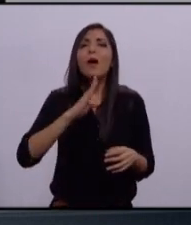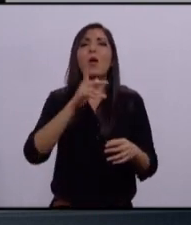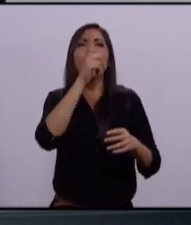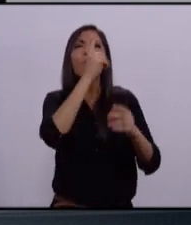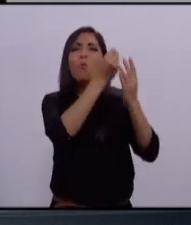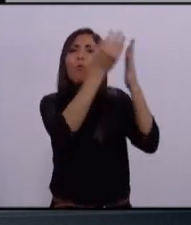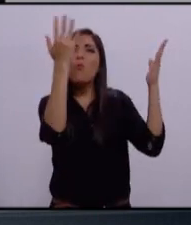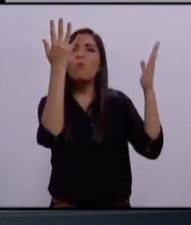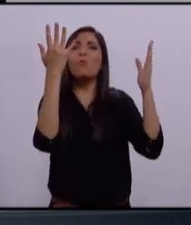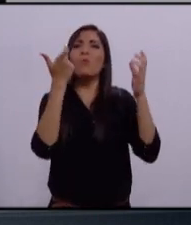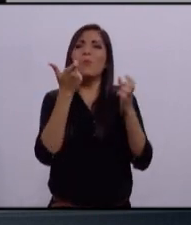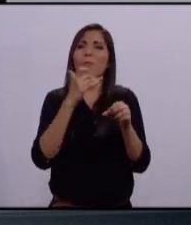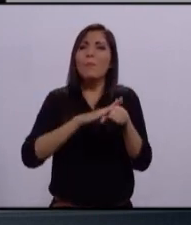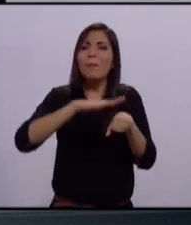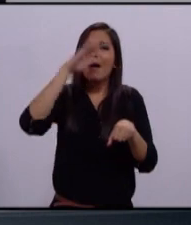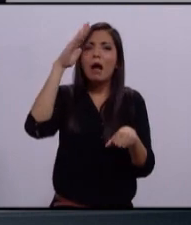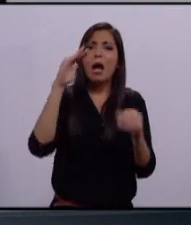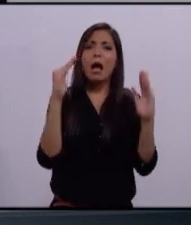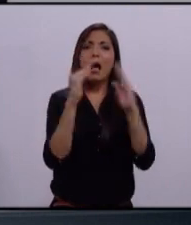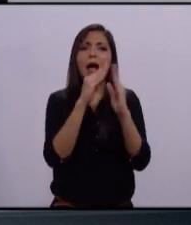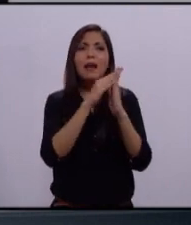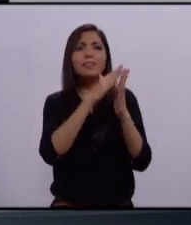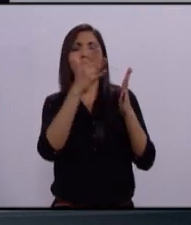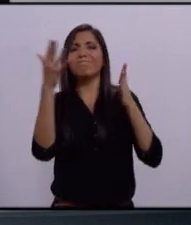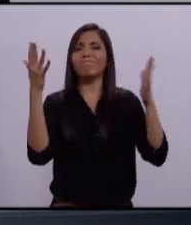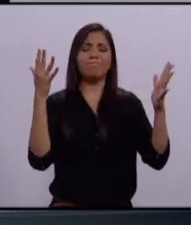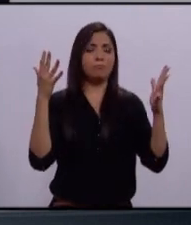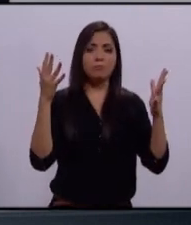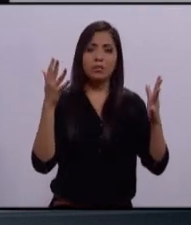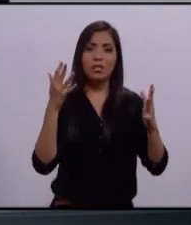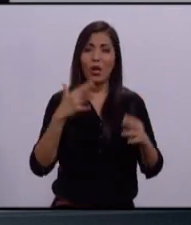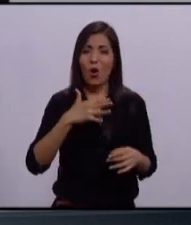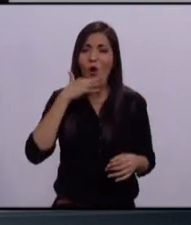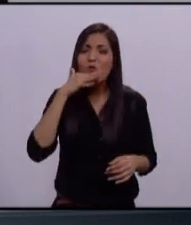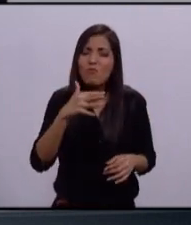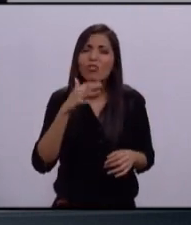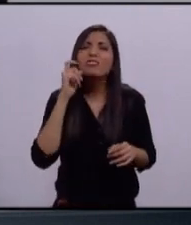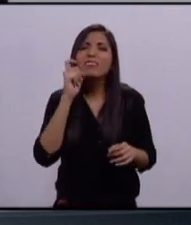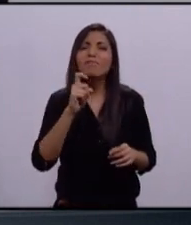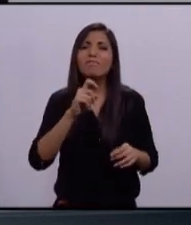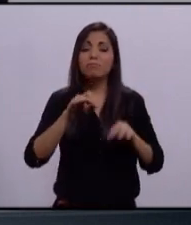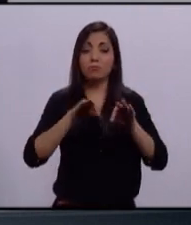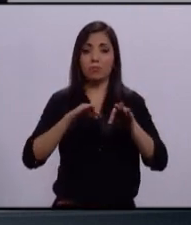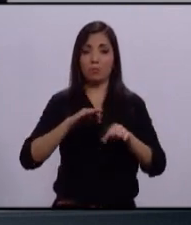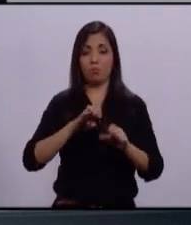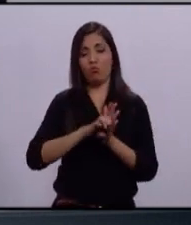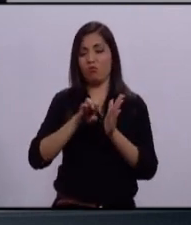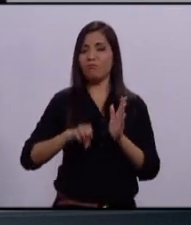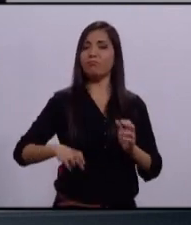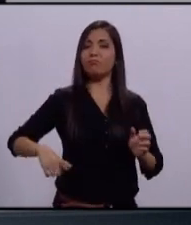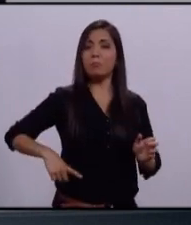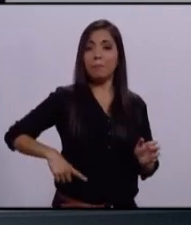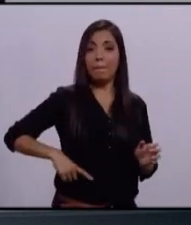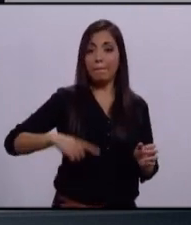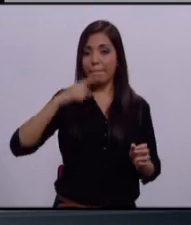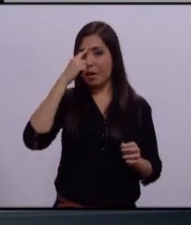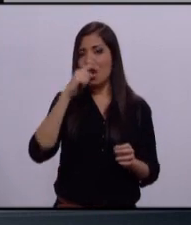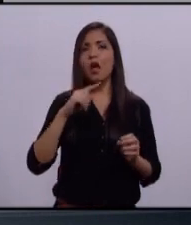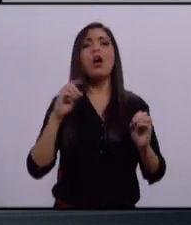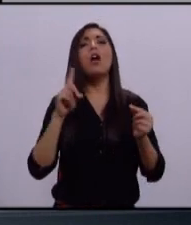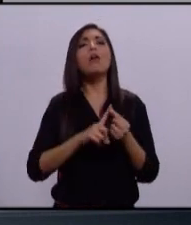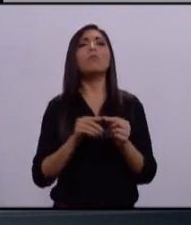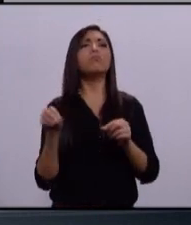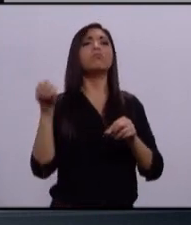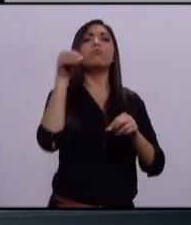casas blancas, etc. Corrupción también significa aspirar a un cargo público para el que no se está preparado.